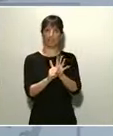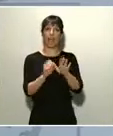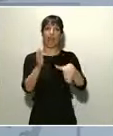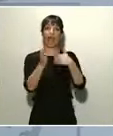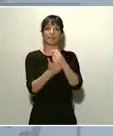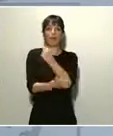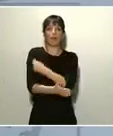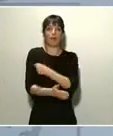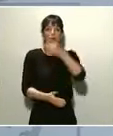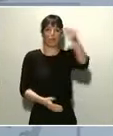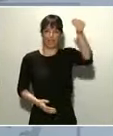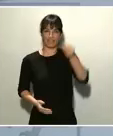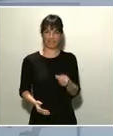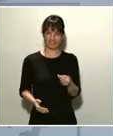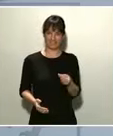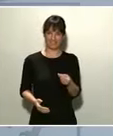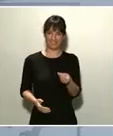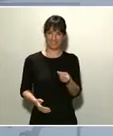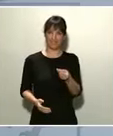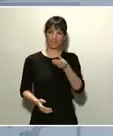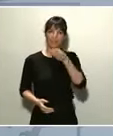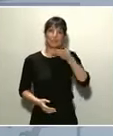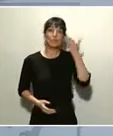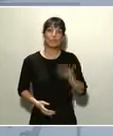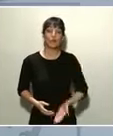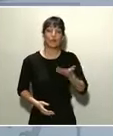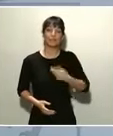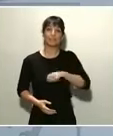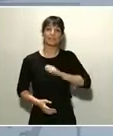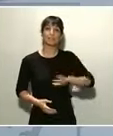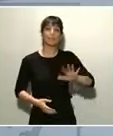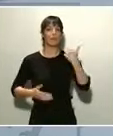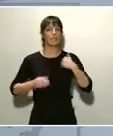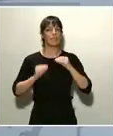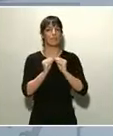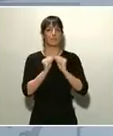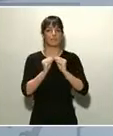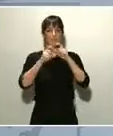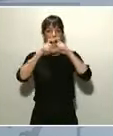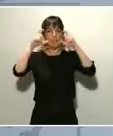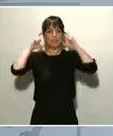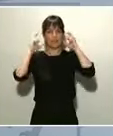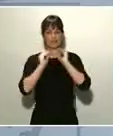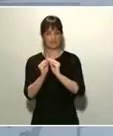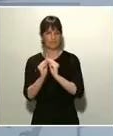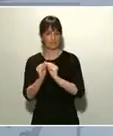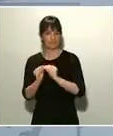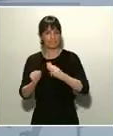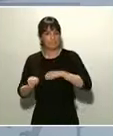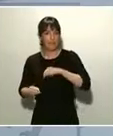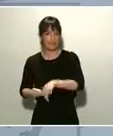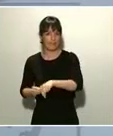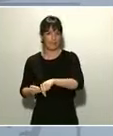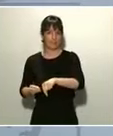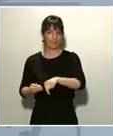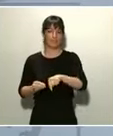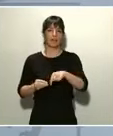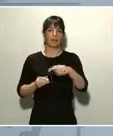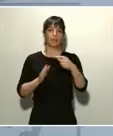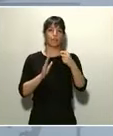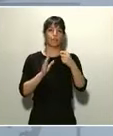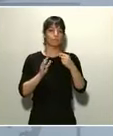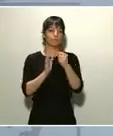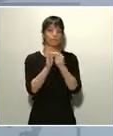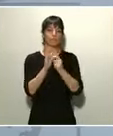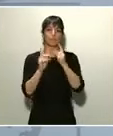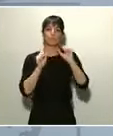eso es muy importante que en España empecemos a fabricar mascarillas. Es muy importante que empecemos a fabricar medidas de protección para que